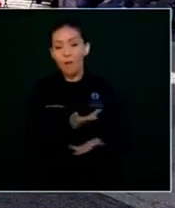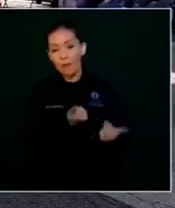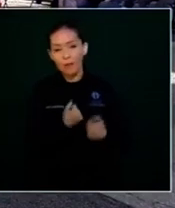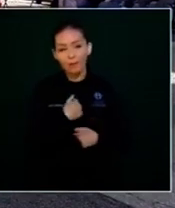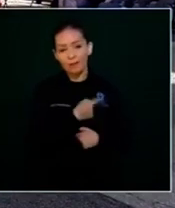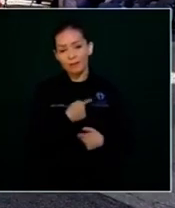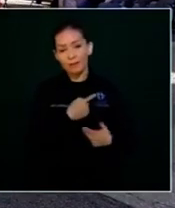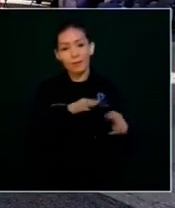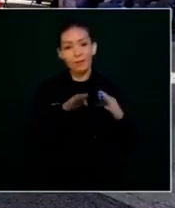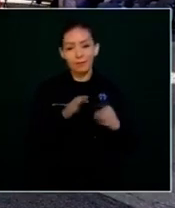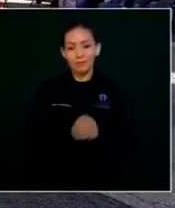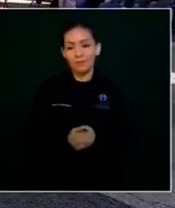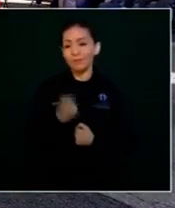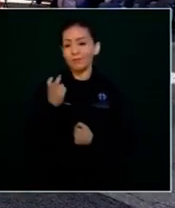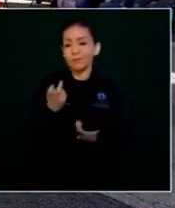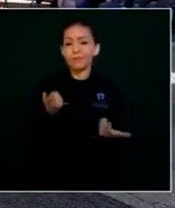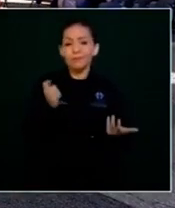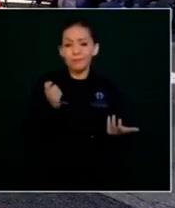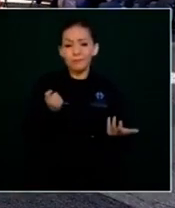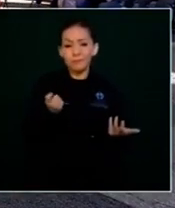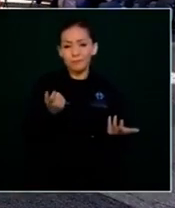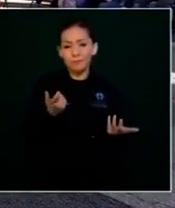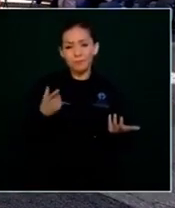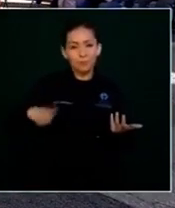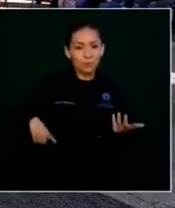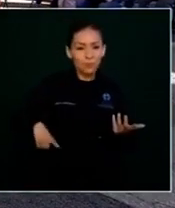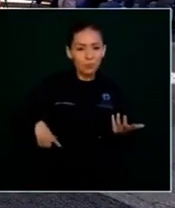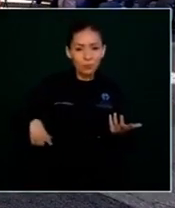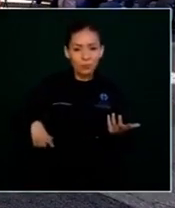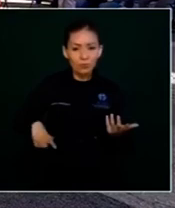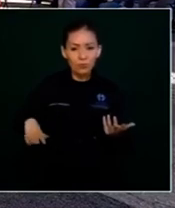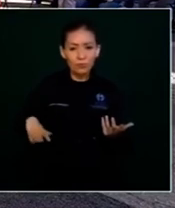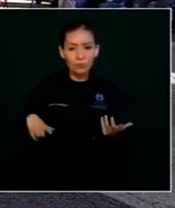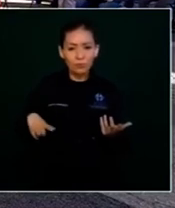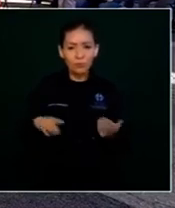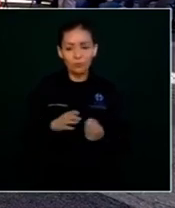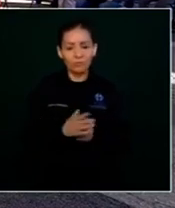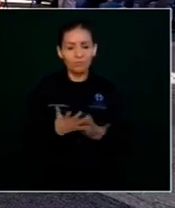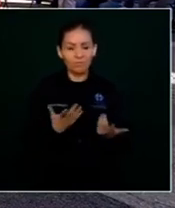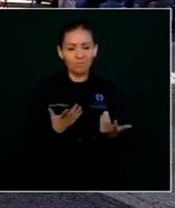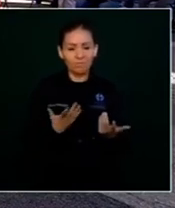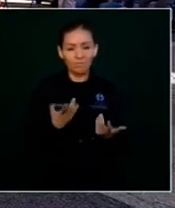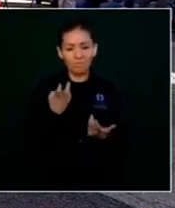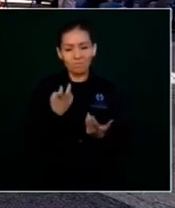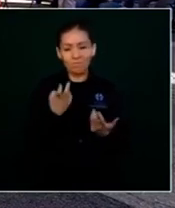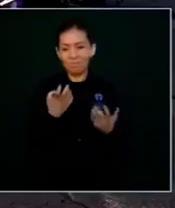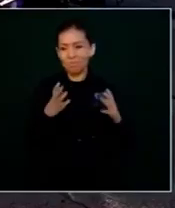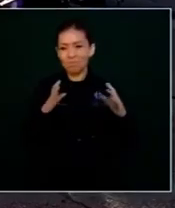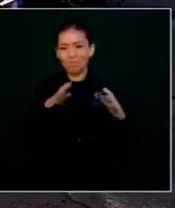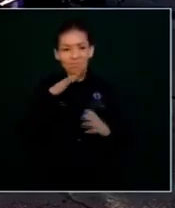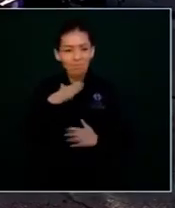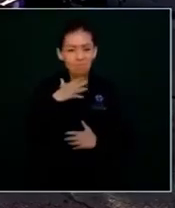Es un asunto del Poder Legislativo, de la corrupción, que